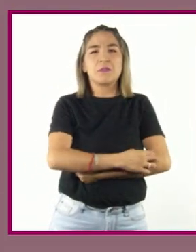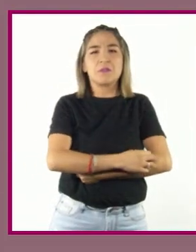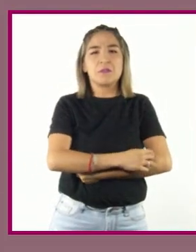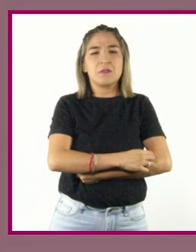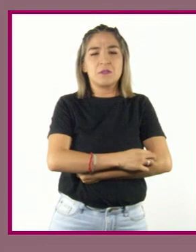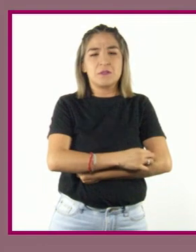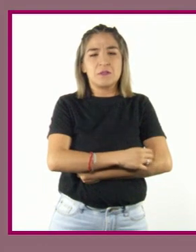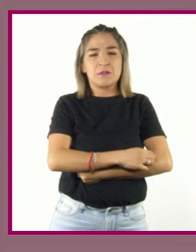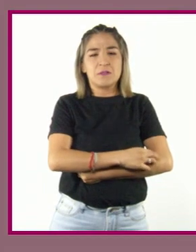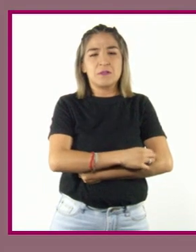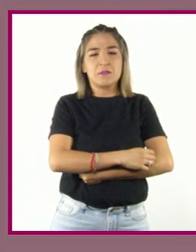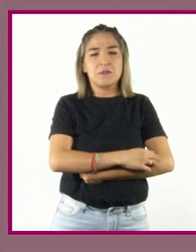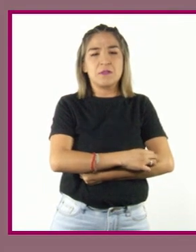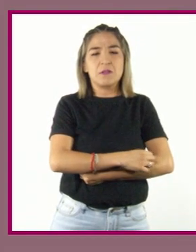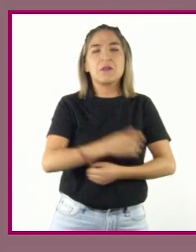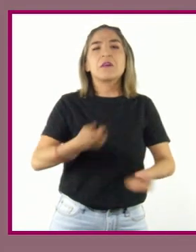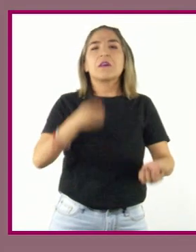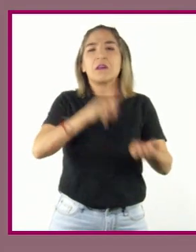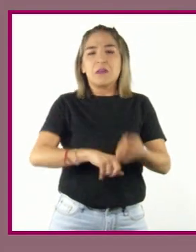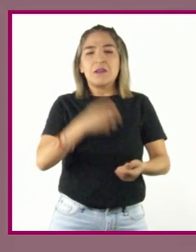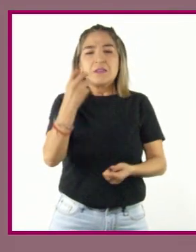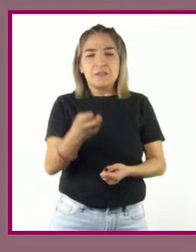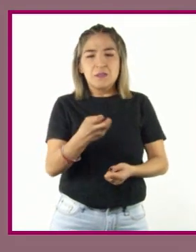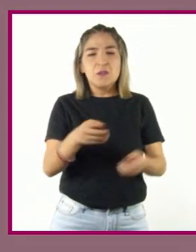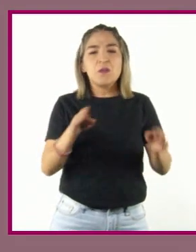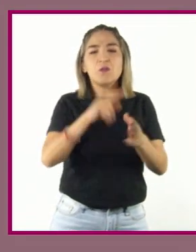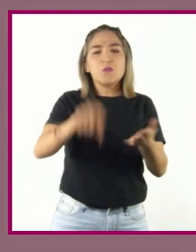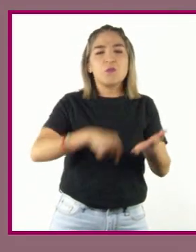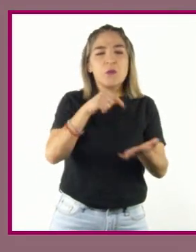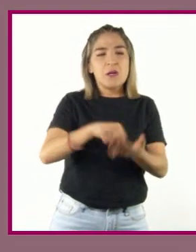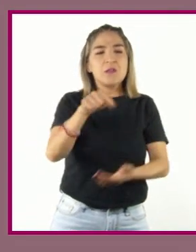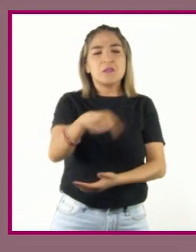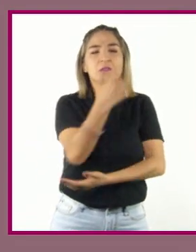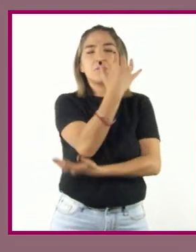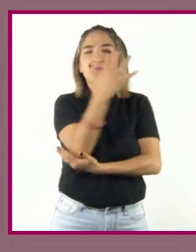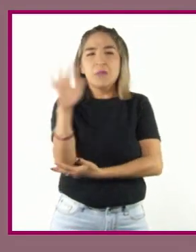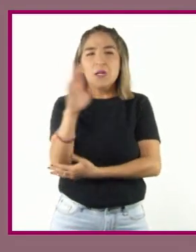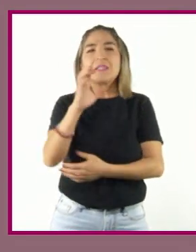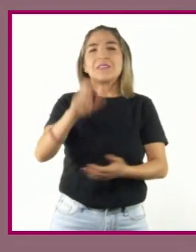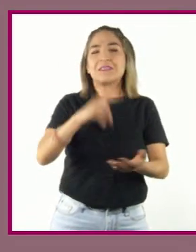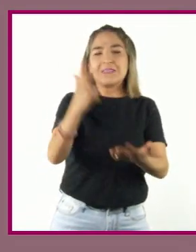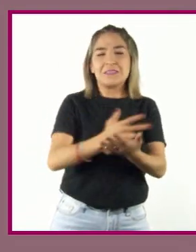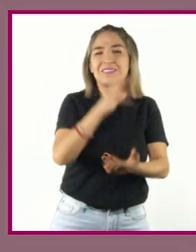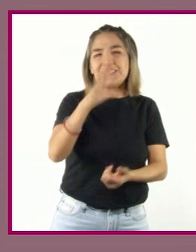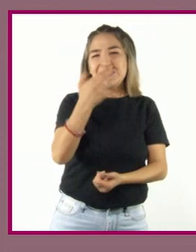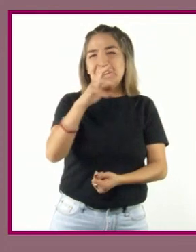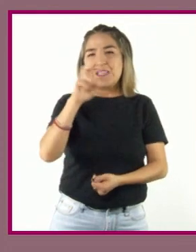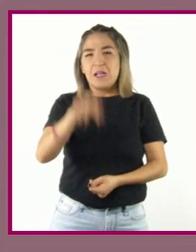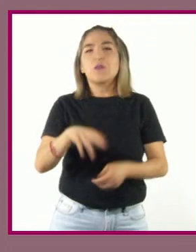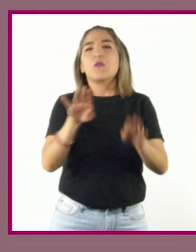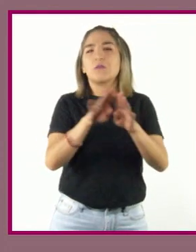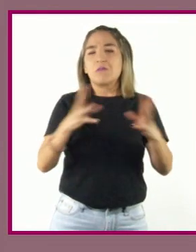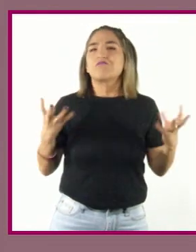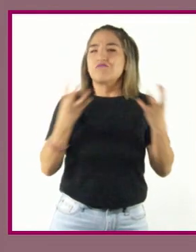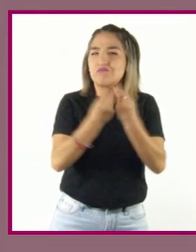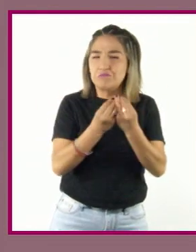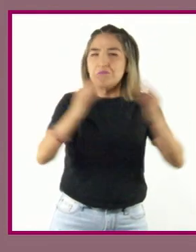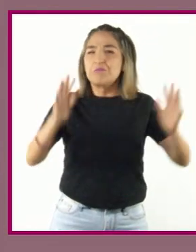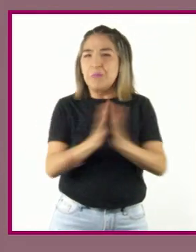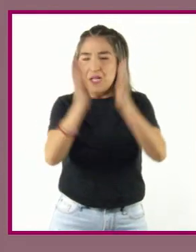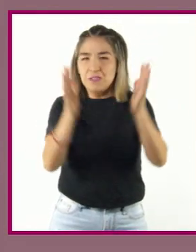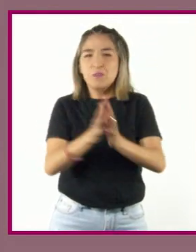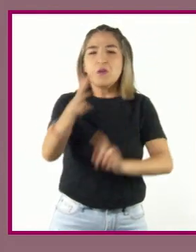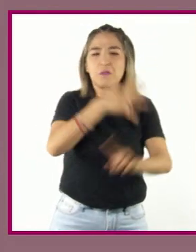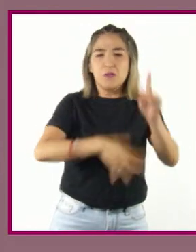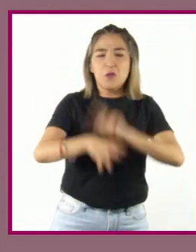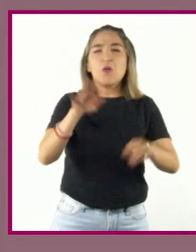Cherán es un claro ejemplo de lo que se puede lograr si la población se une y participa en los asuntos públicos. Identifican algunos